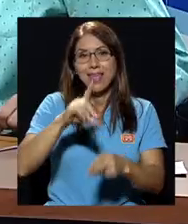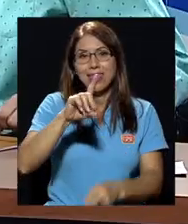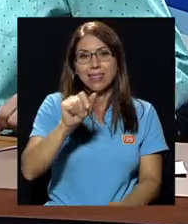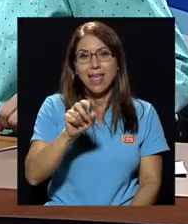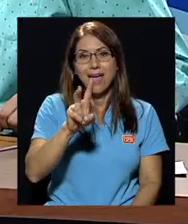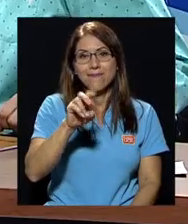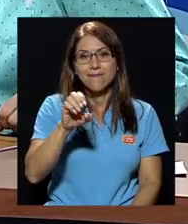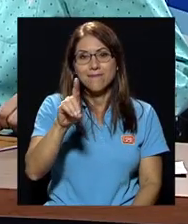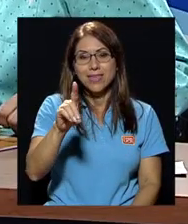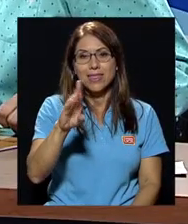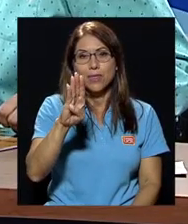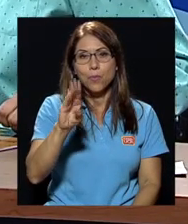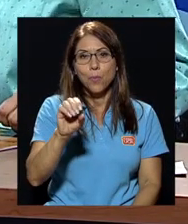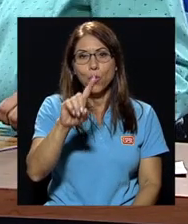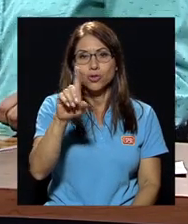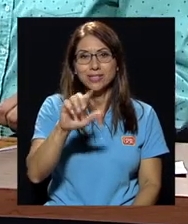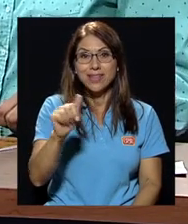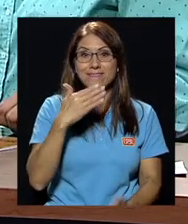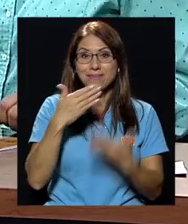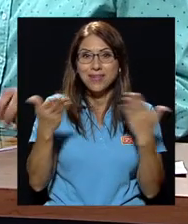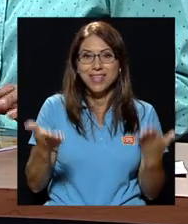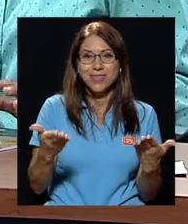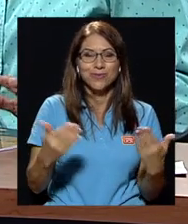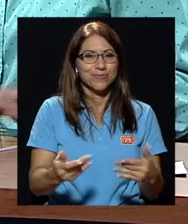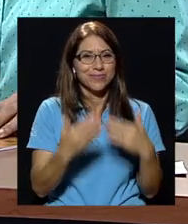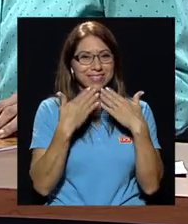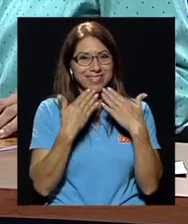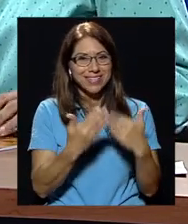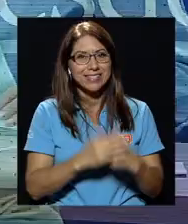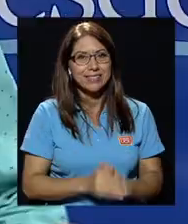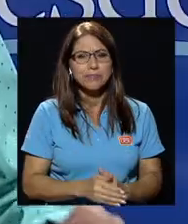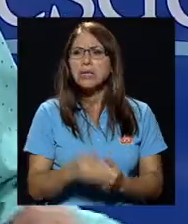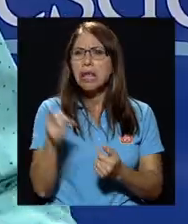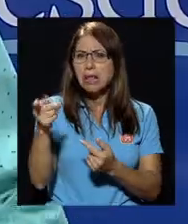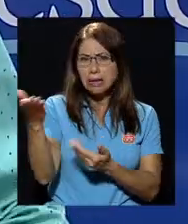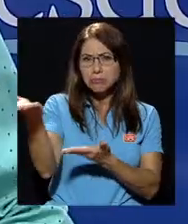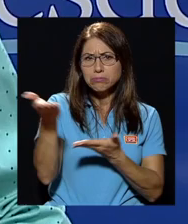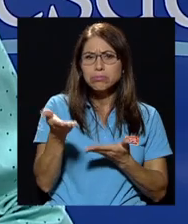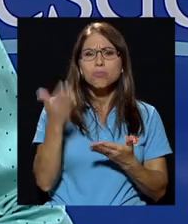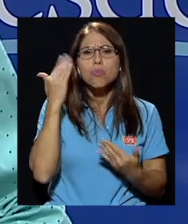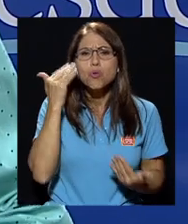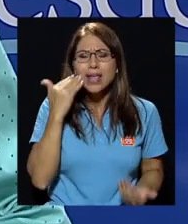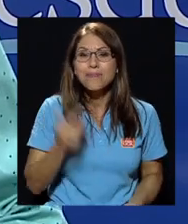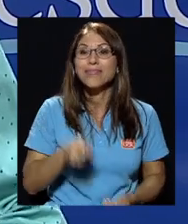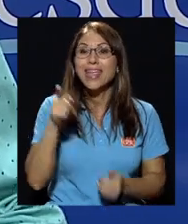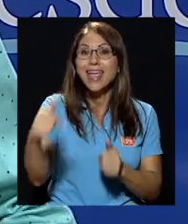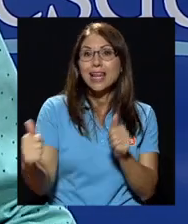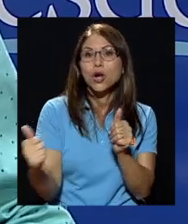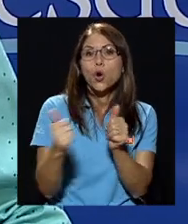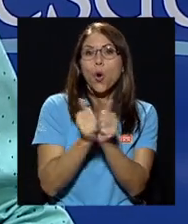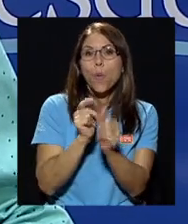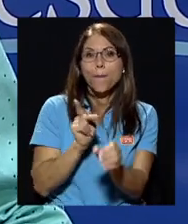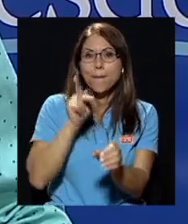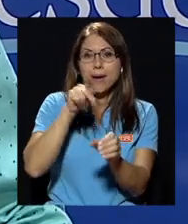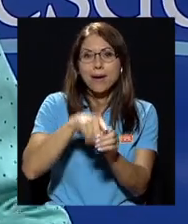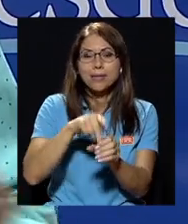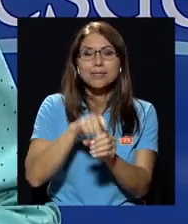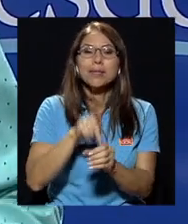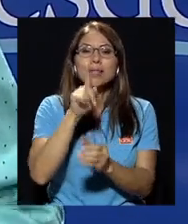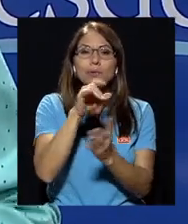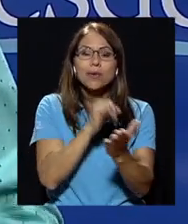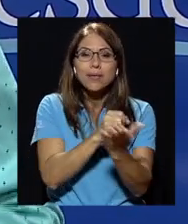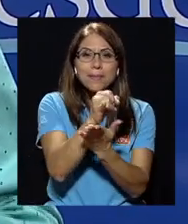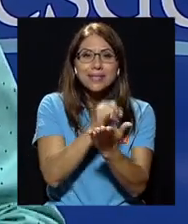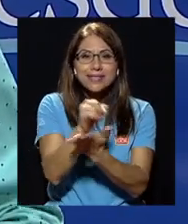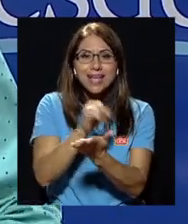bienvenido a Desde la U. Muchas gracias. Muy bien, ¿y por qué lo hemos traído? Bueno, él es copartícipe de una investigación